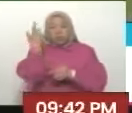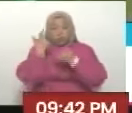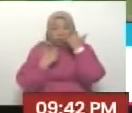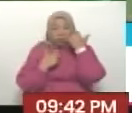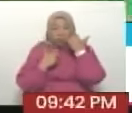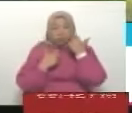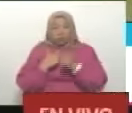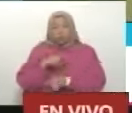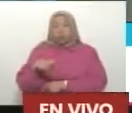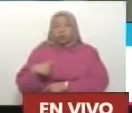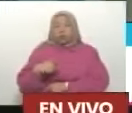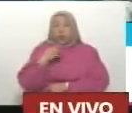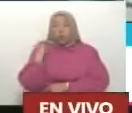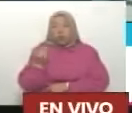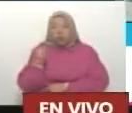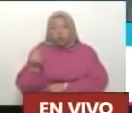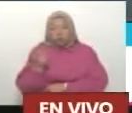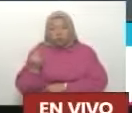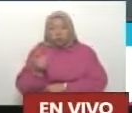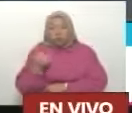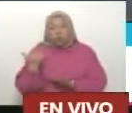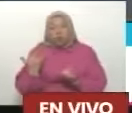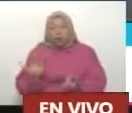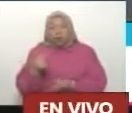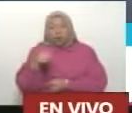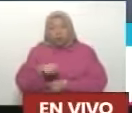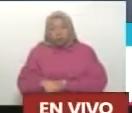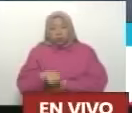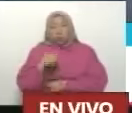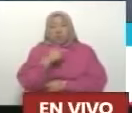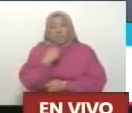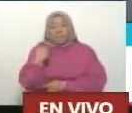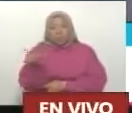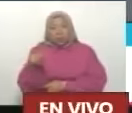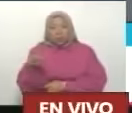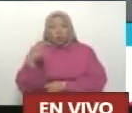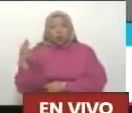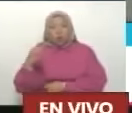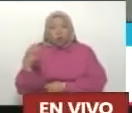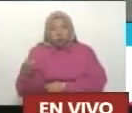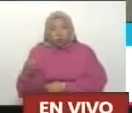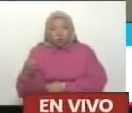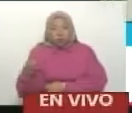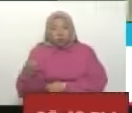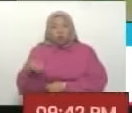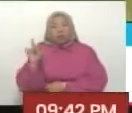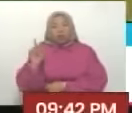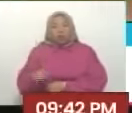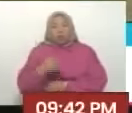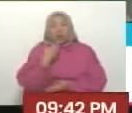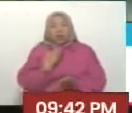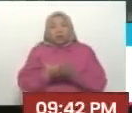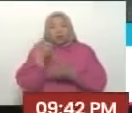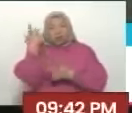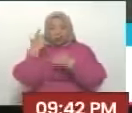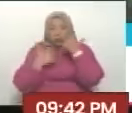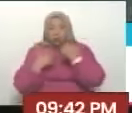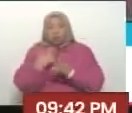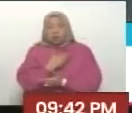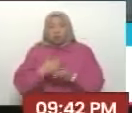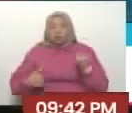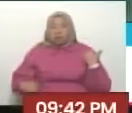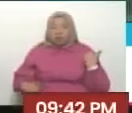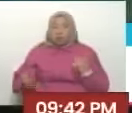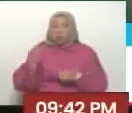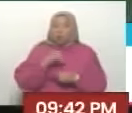Chávez. Nosotros somos jóvenes que somos fruto de aquí, de la parroquia Coche, de las Mayas. Y gracias al comandante Chávez primero nos vimos